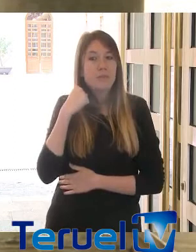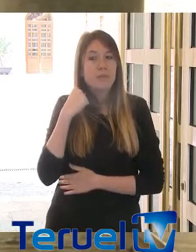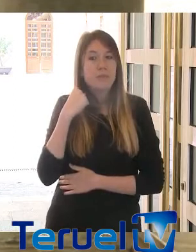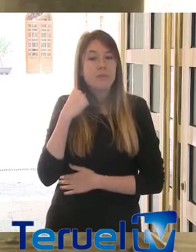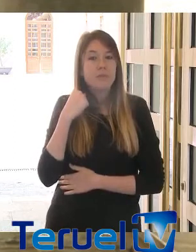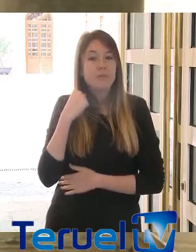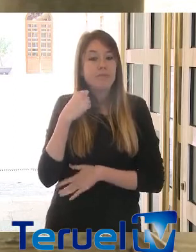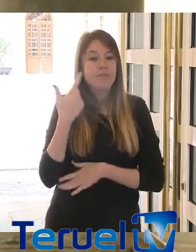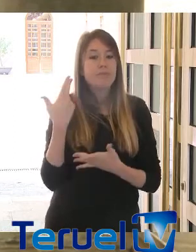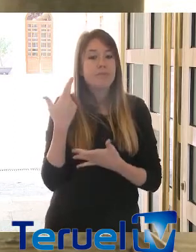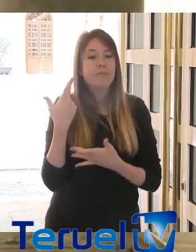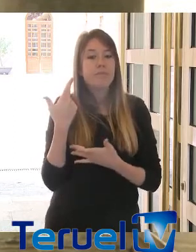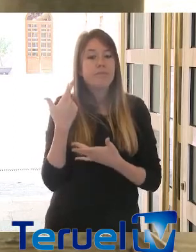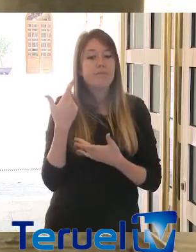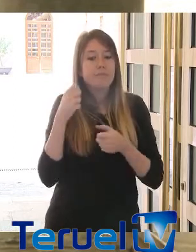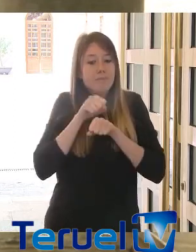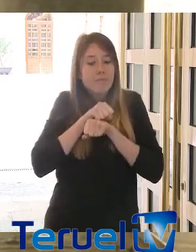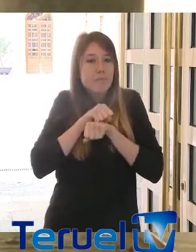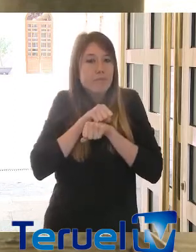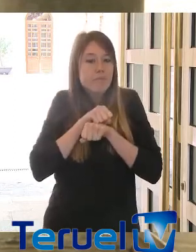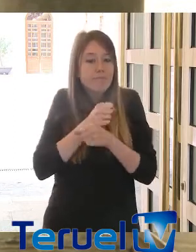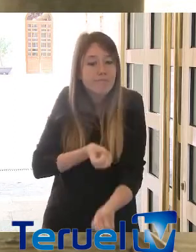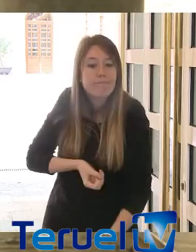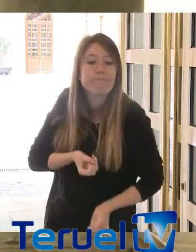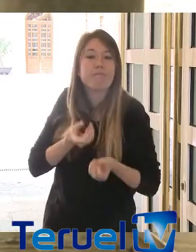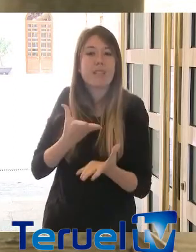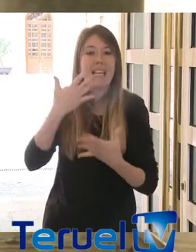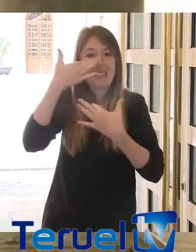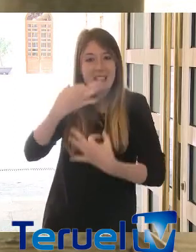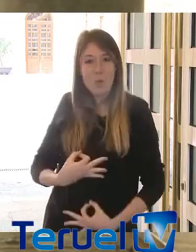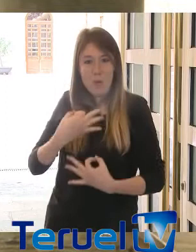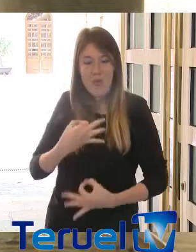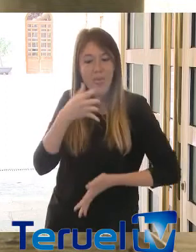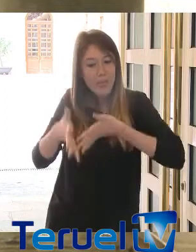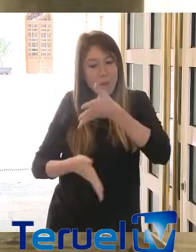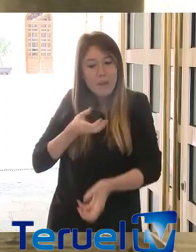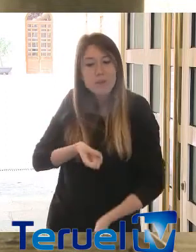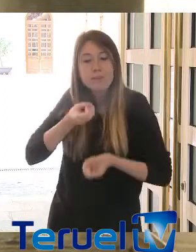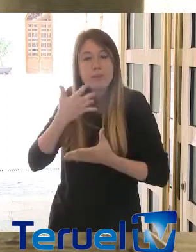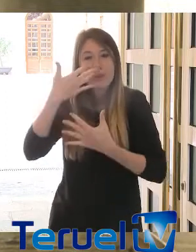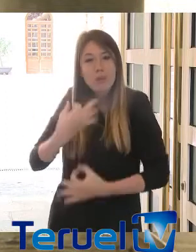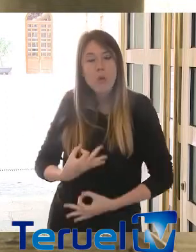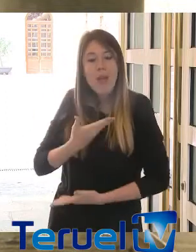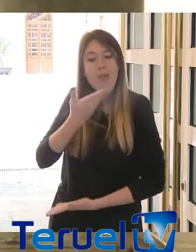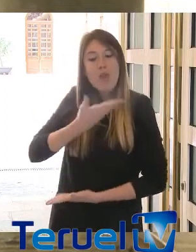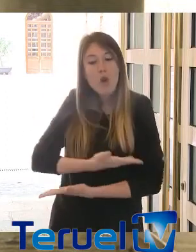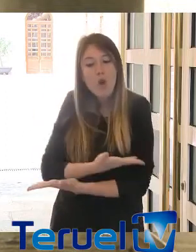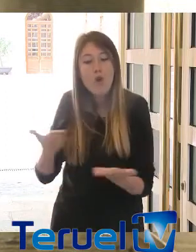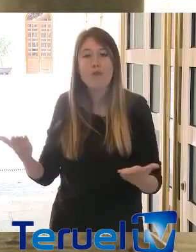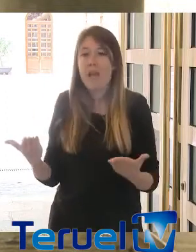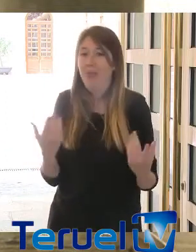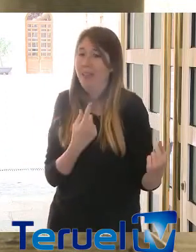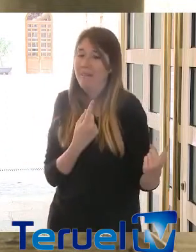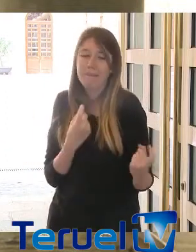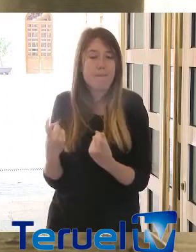enviando un mensaje de seguridad, un mensaje de confianza más necesario que